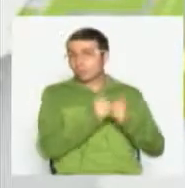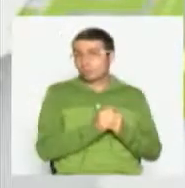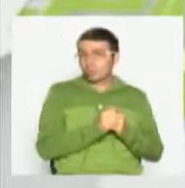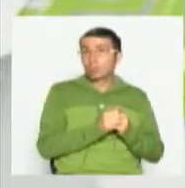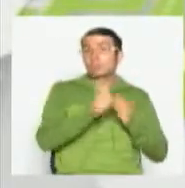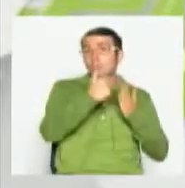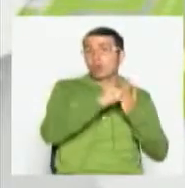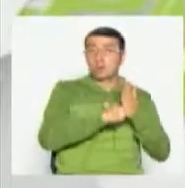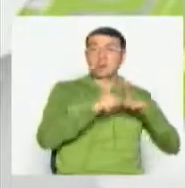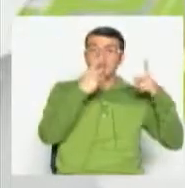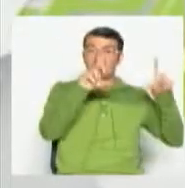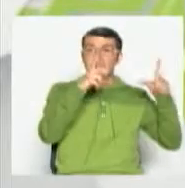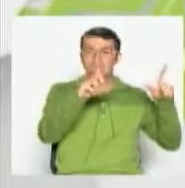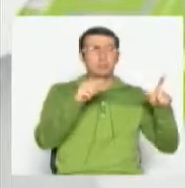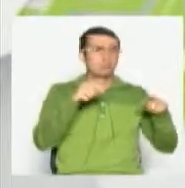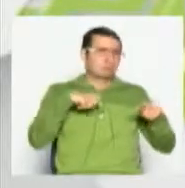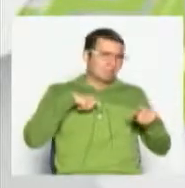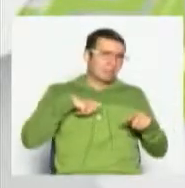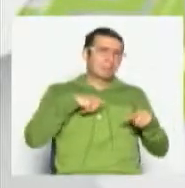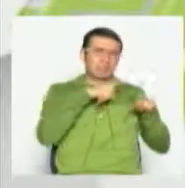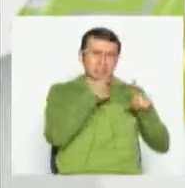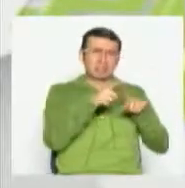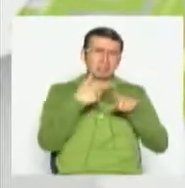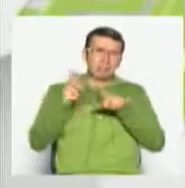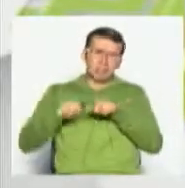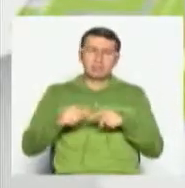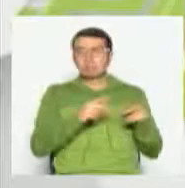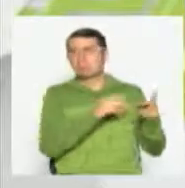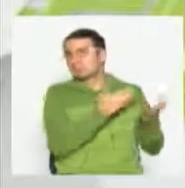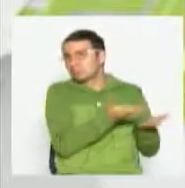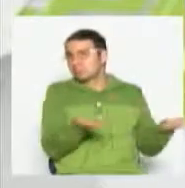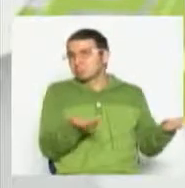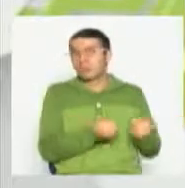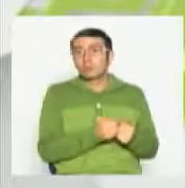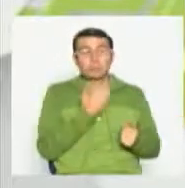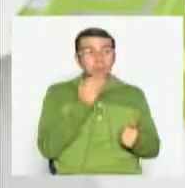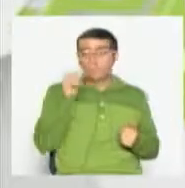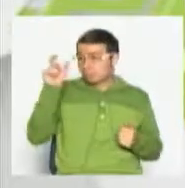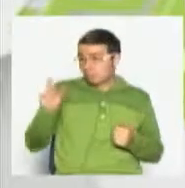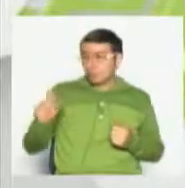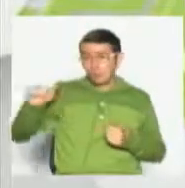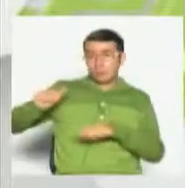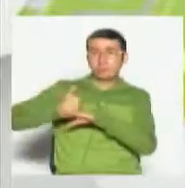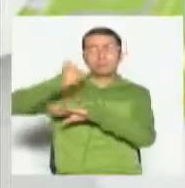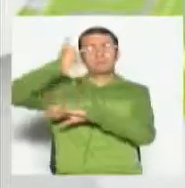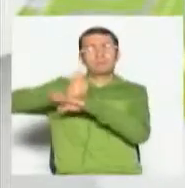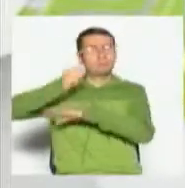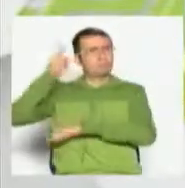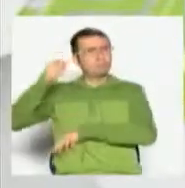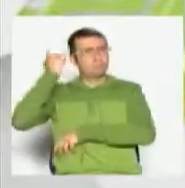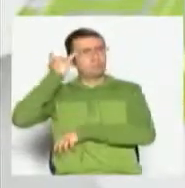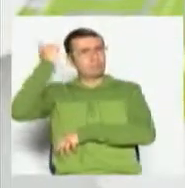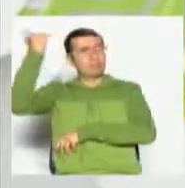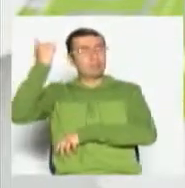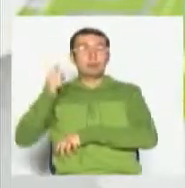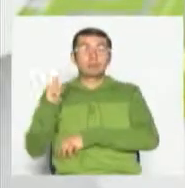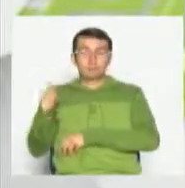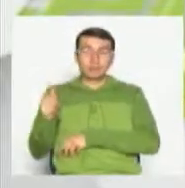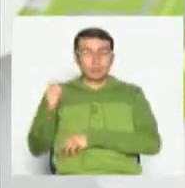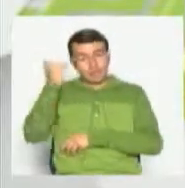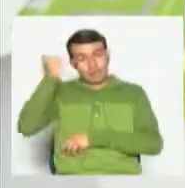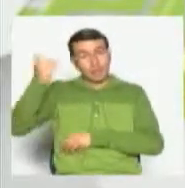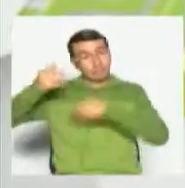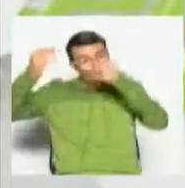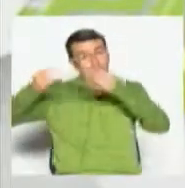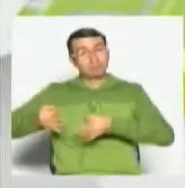programa de televisión pueden hacer de diferentes clases de fuentes, una de ellas es el realizador o productor mismo cuando se trata de una idea